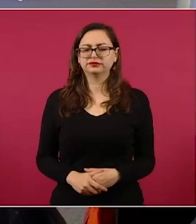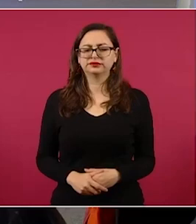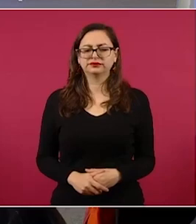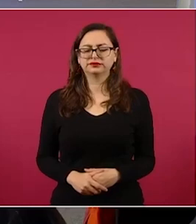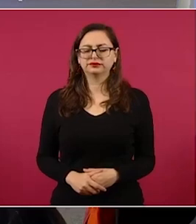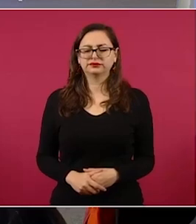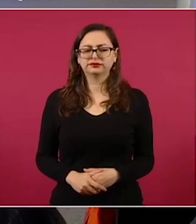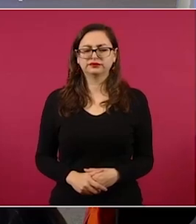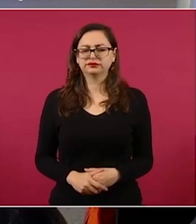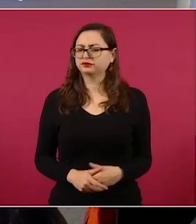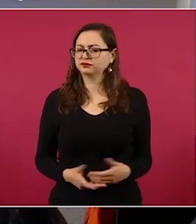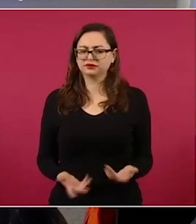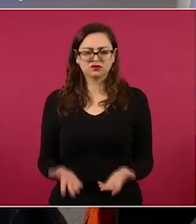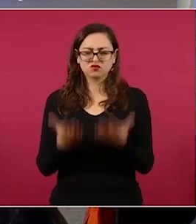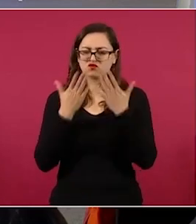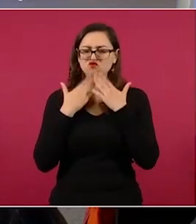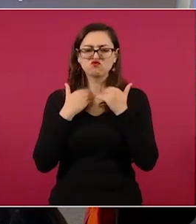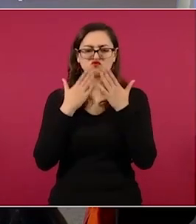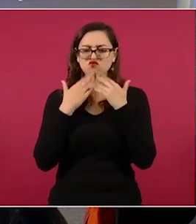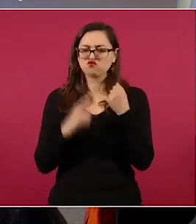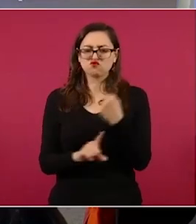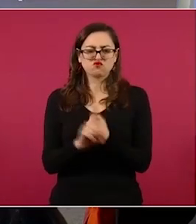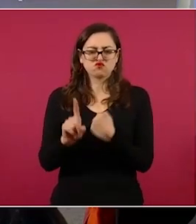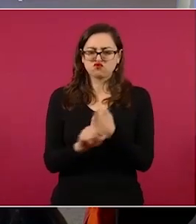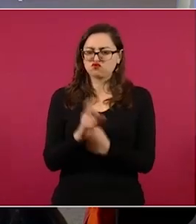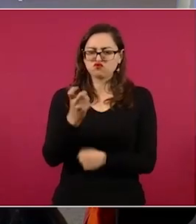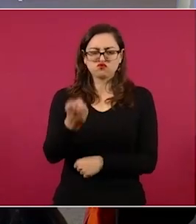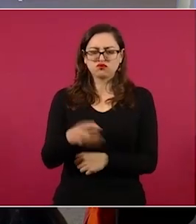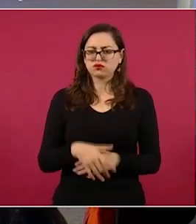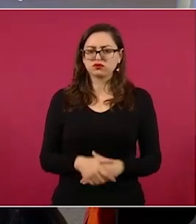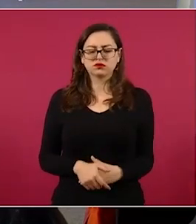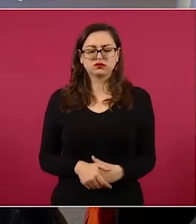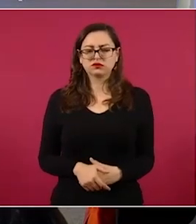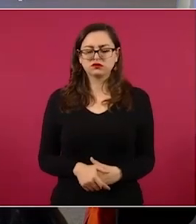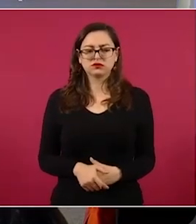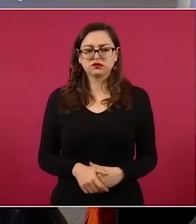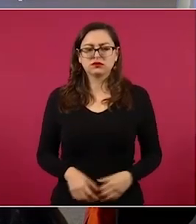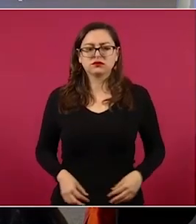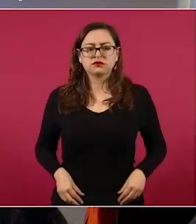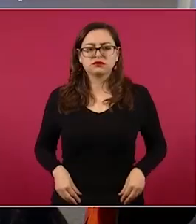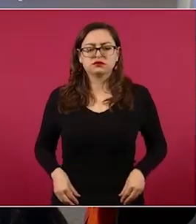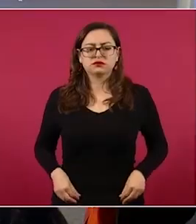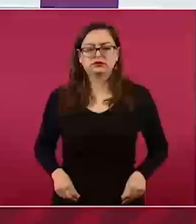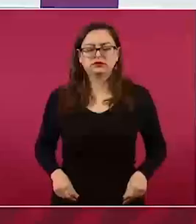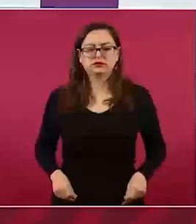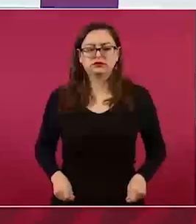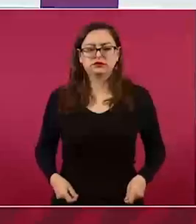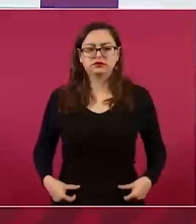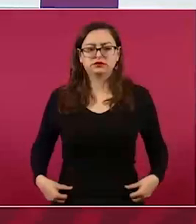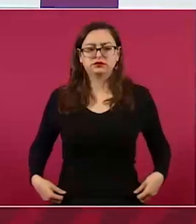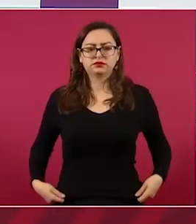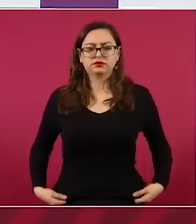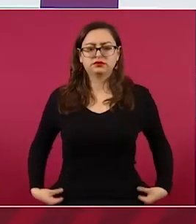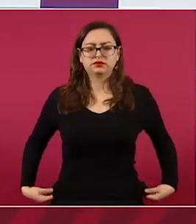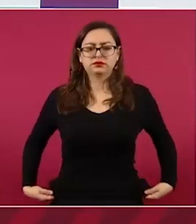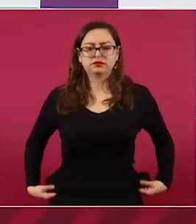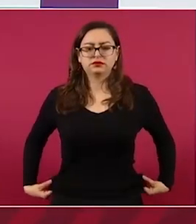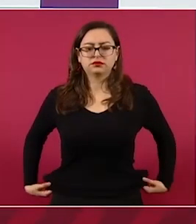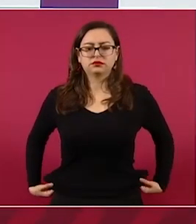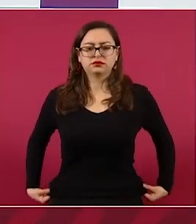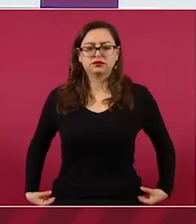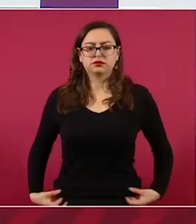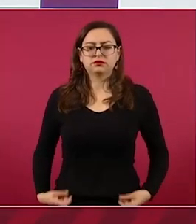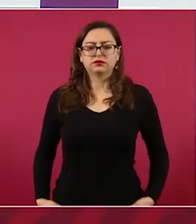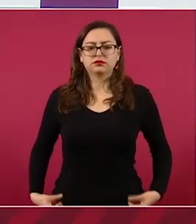problemas, no. ¿Pero le ha dado alguna información sobre eso? No, no, porque